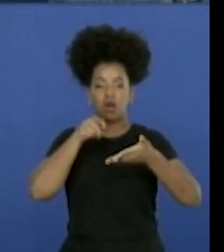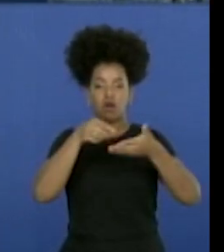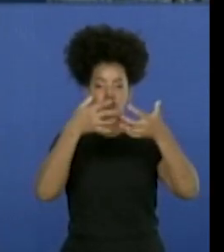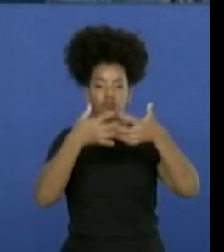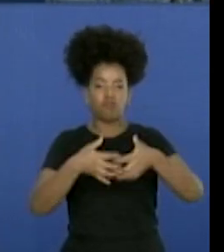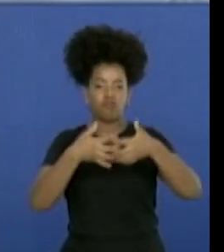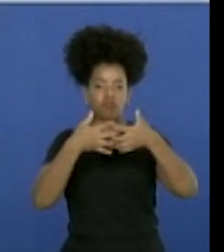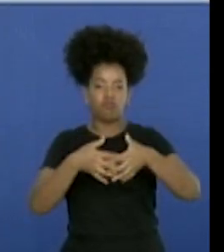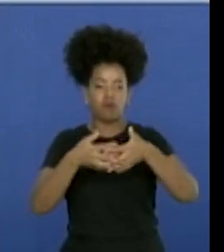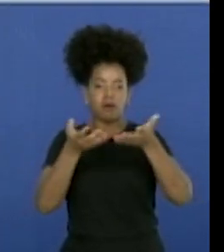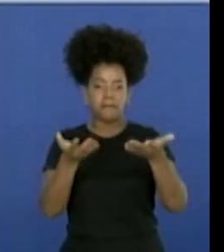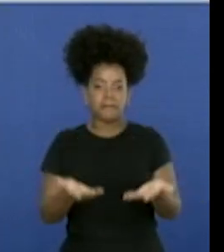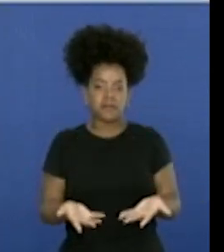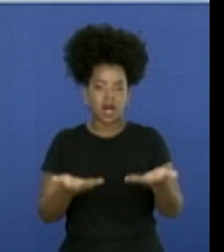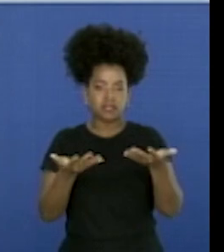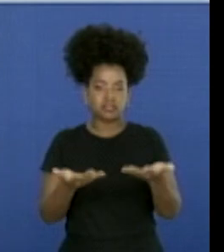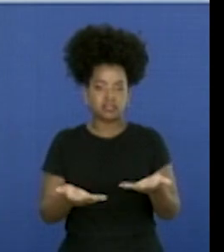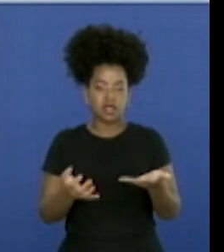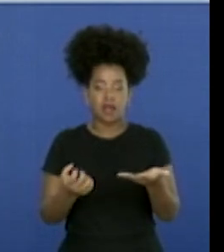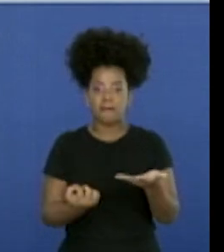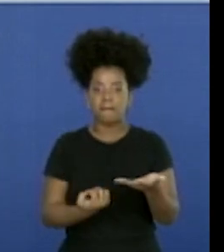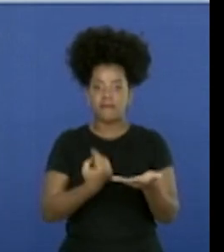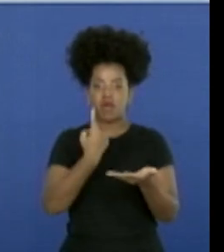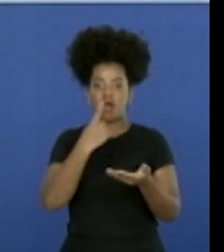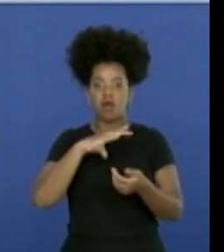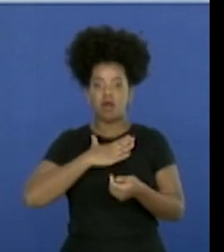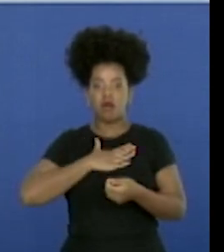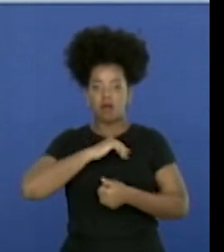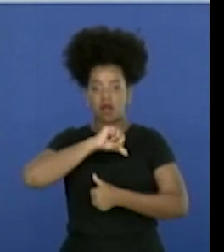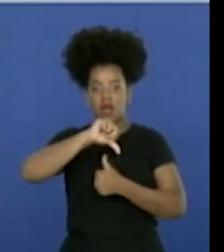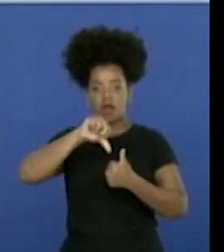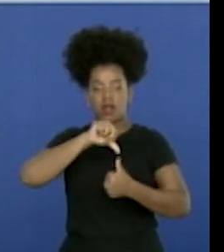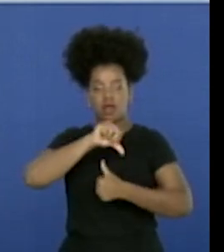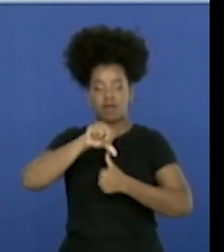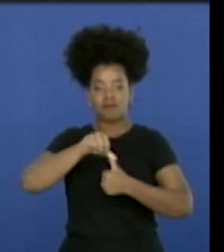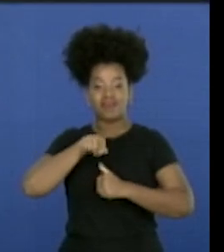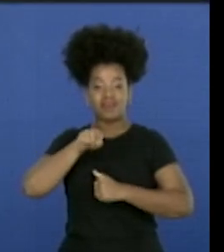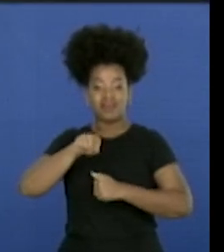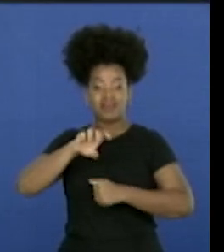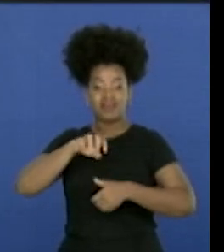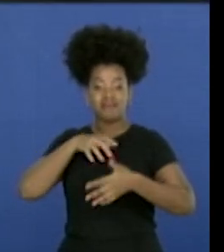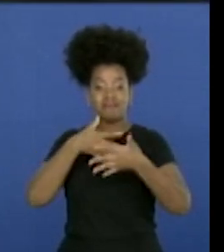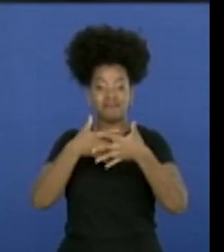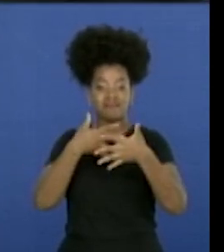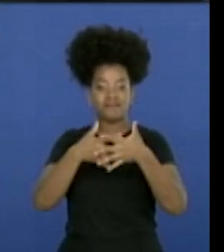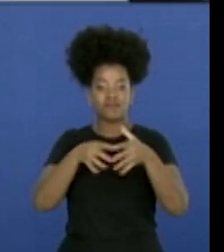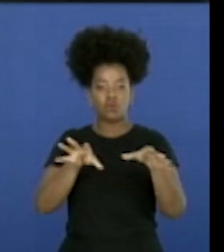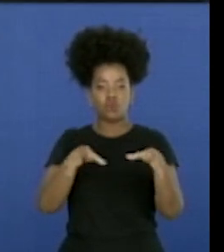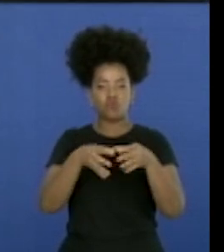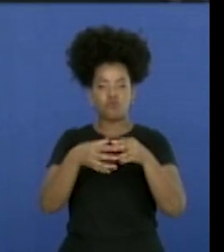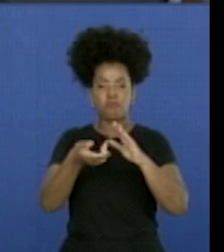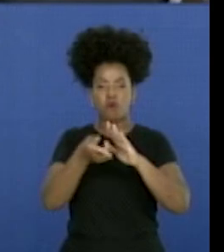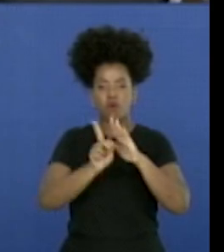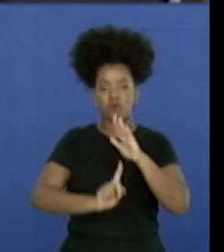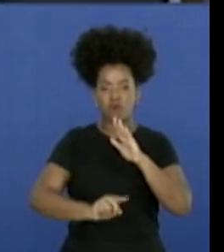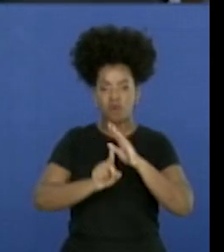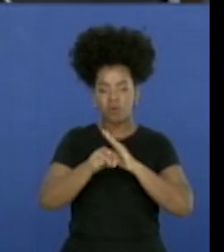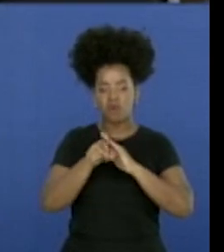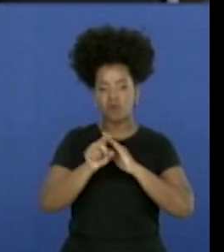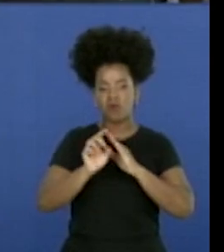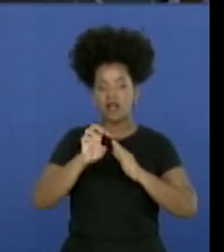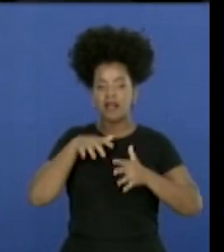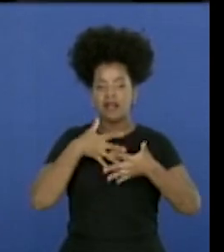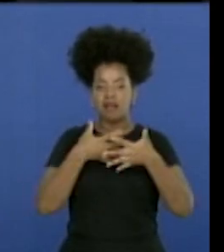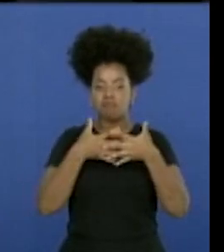pesar PESAC, única de su tipo en esta nación del Caribe Insular. Perteneciente al grupo de la electrónica, PESAC presentó a la